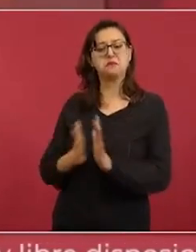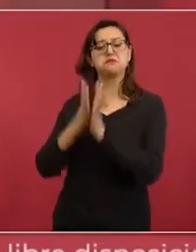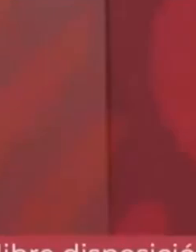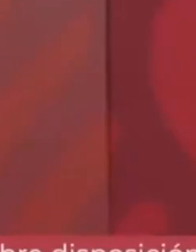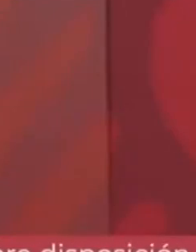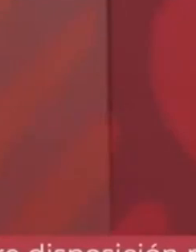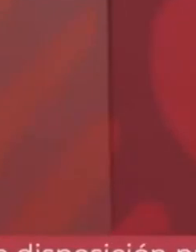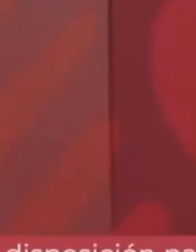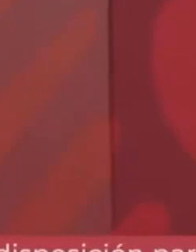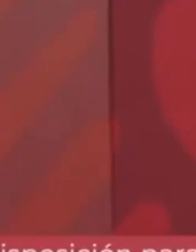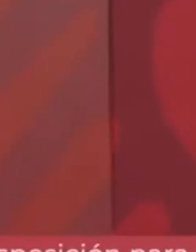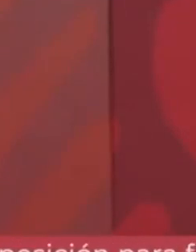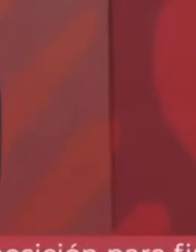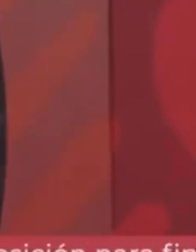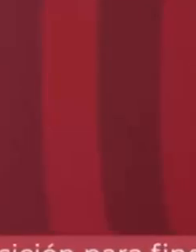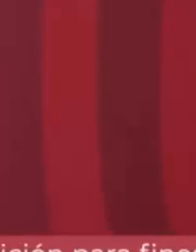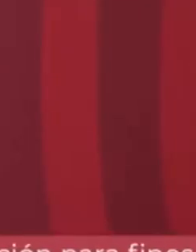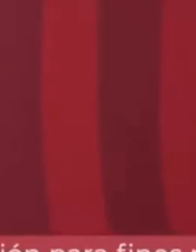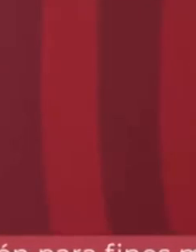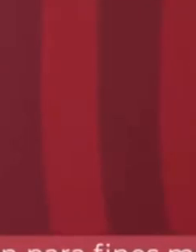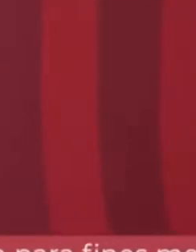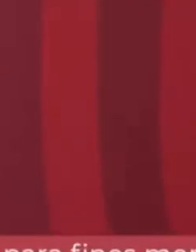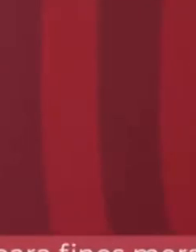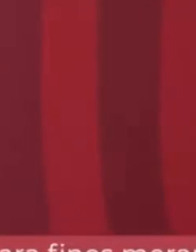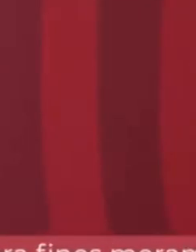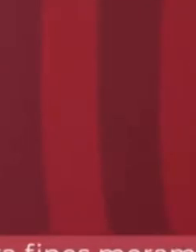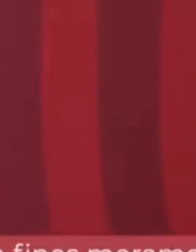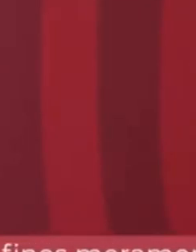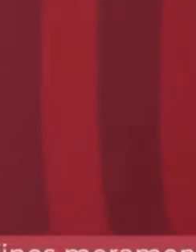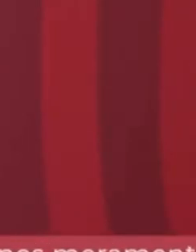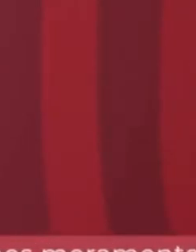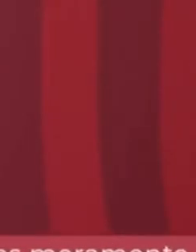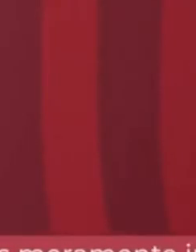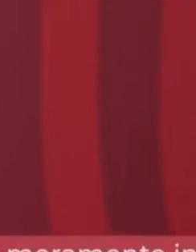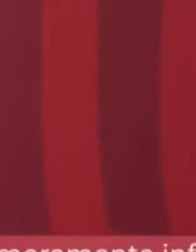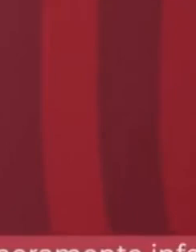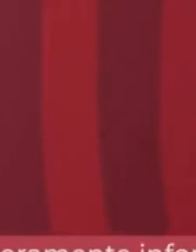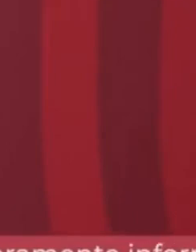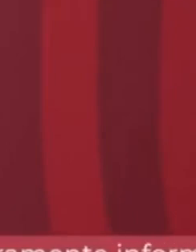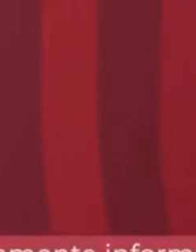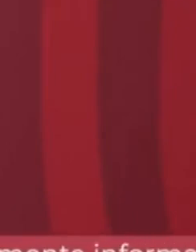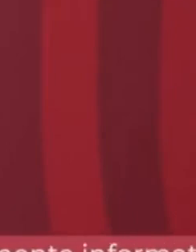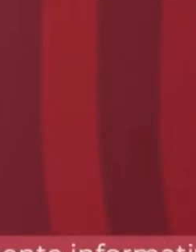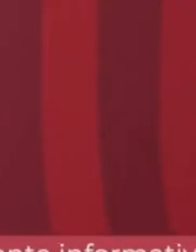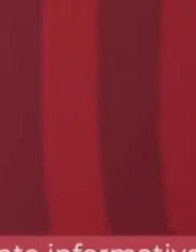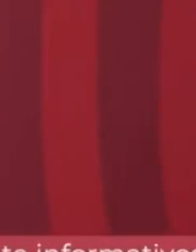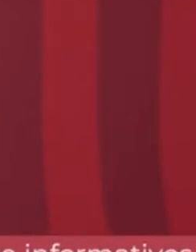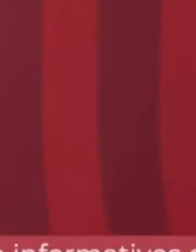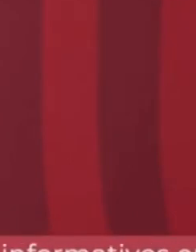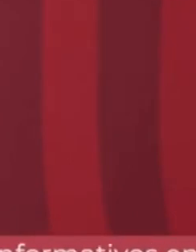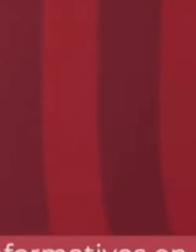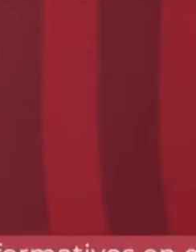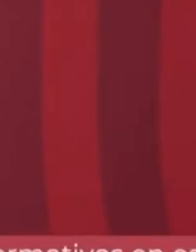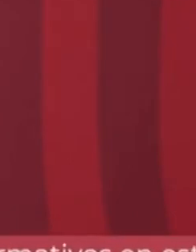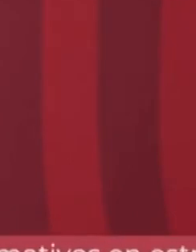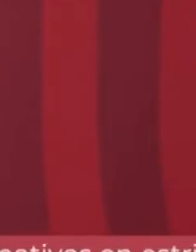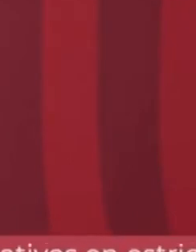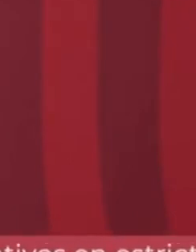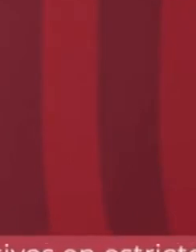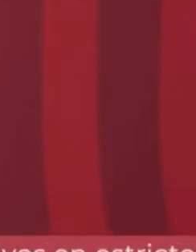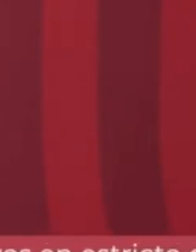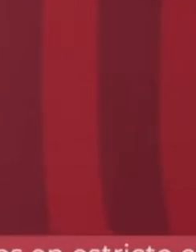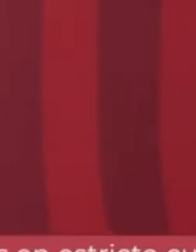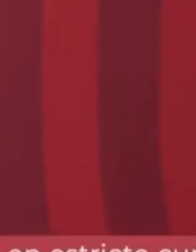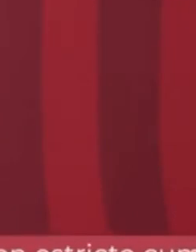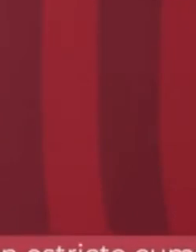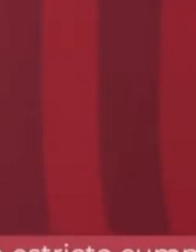de participación democrática, de democracia participativa y no se